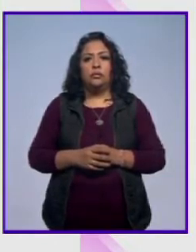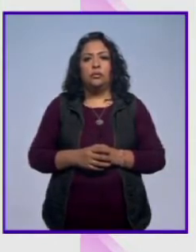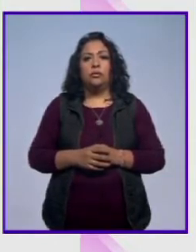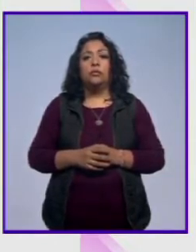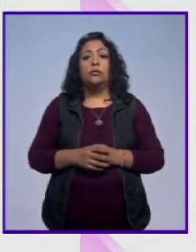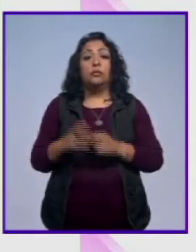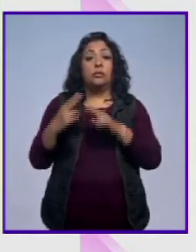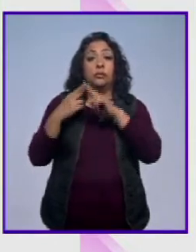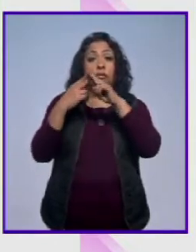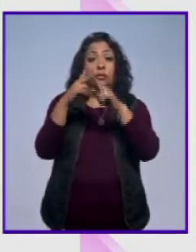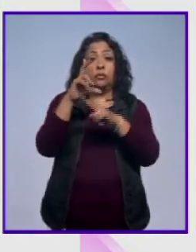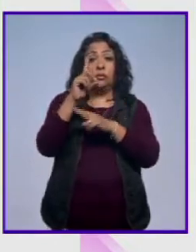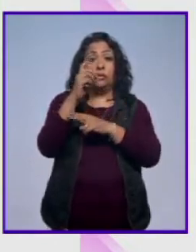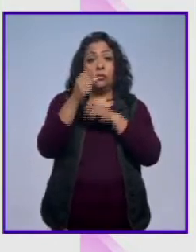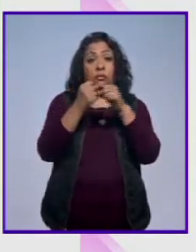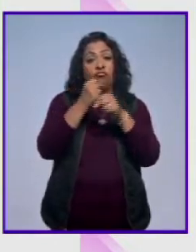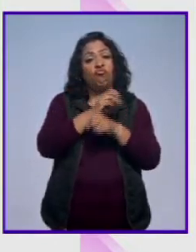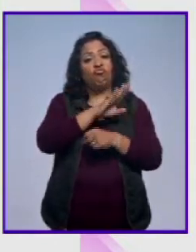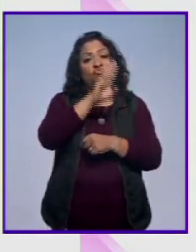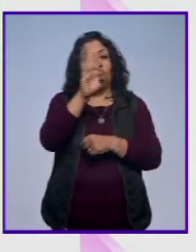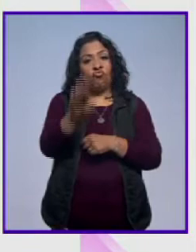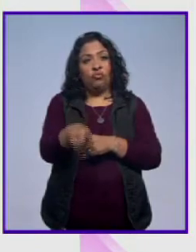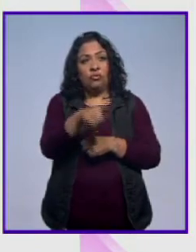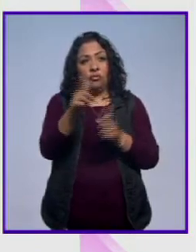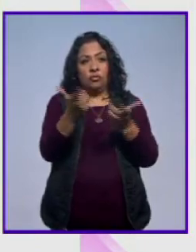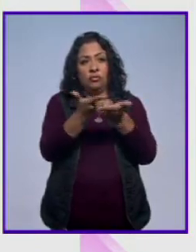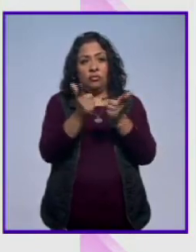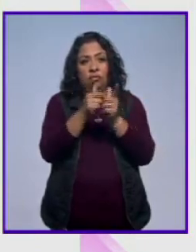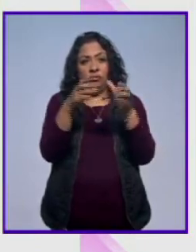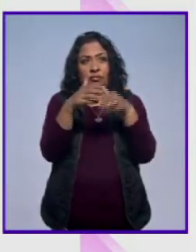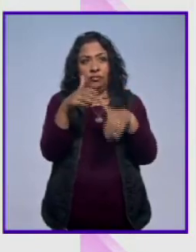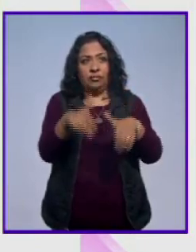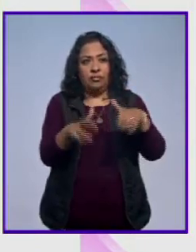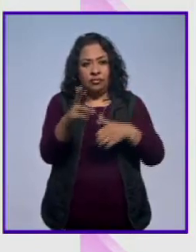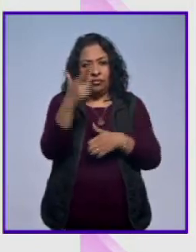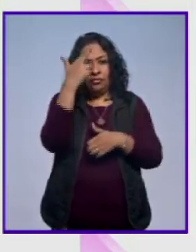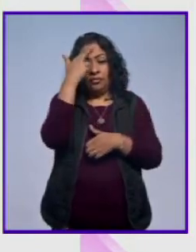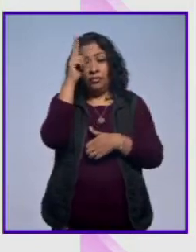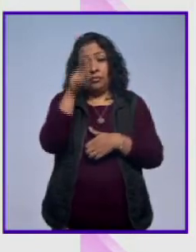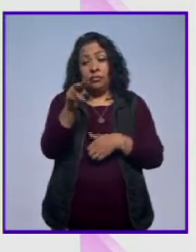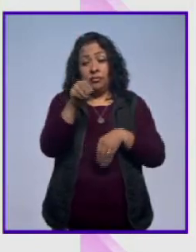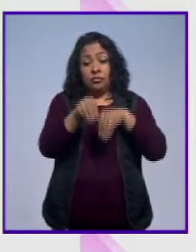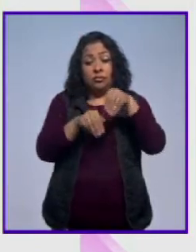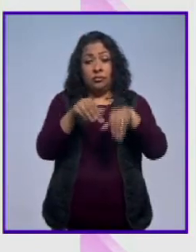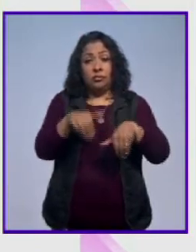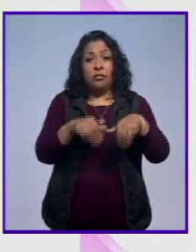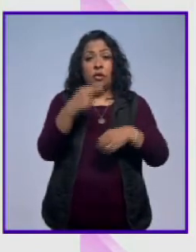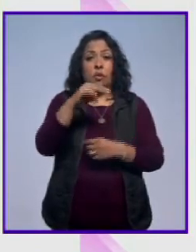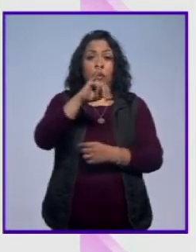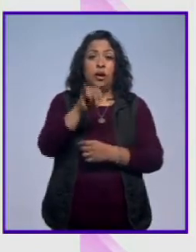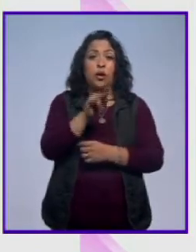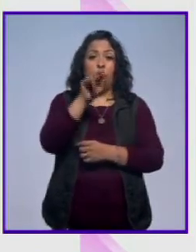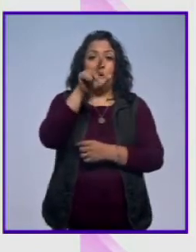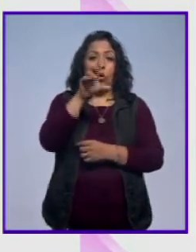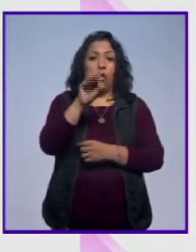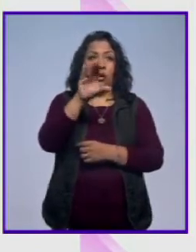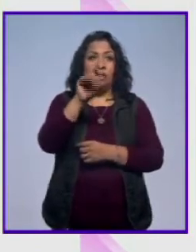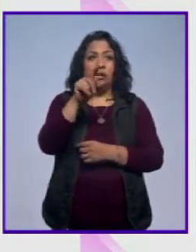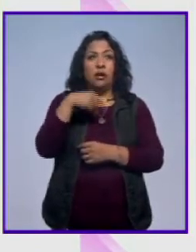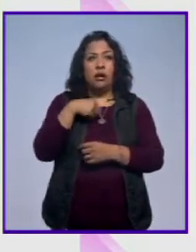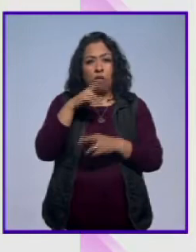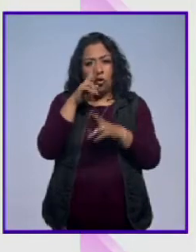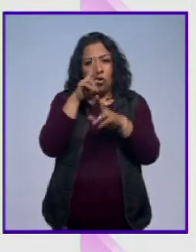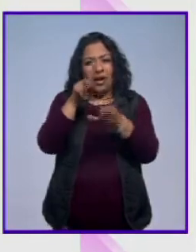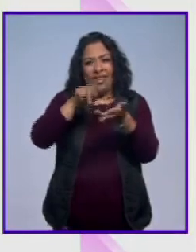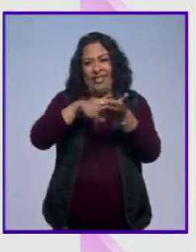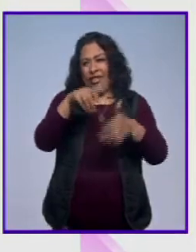A 30 años de su partida física, la comunidad teatral recordará al gran creador escénico, Julio Castillo, con un homenaje en el teatro que